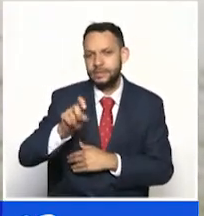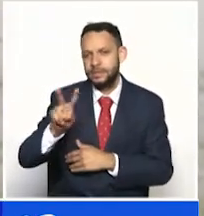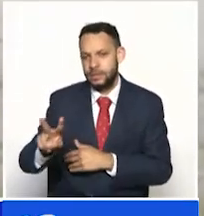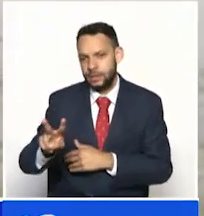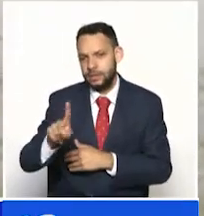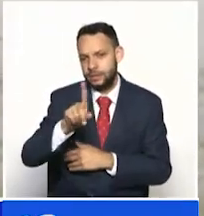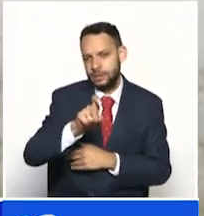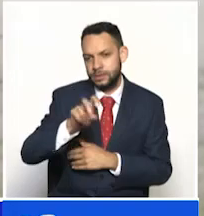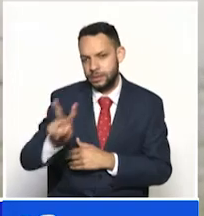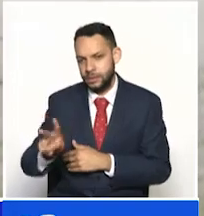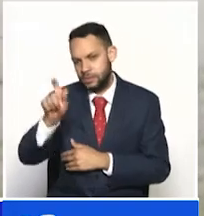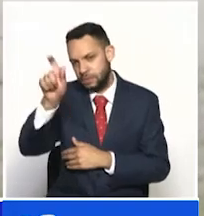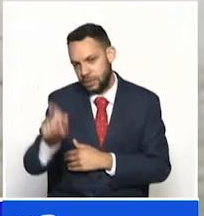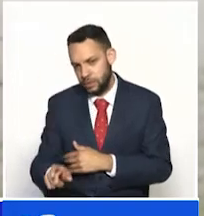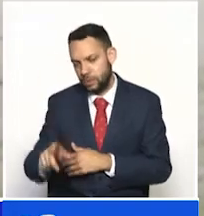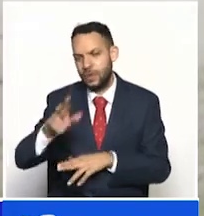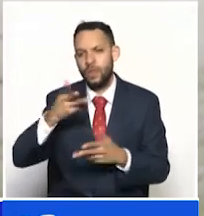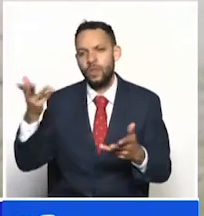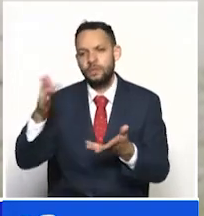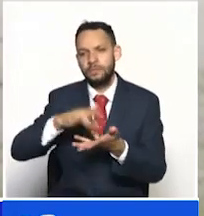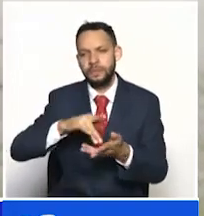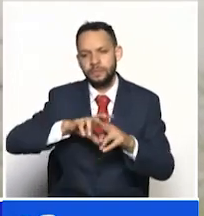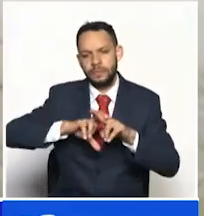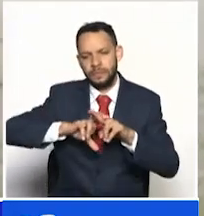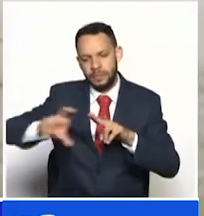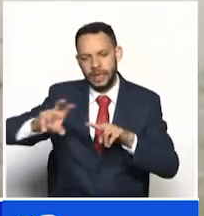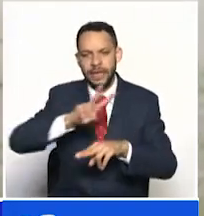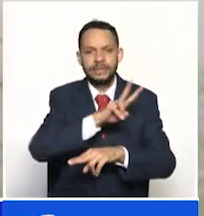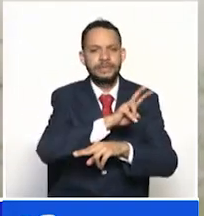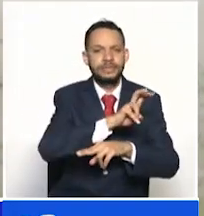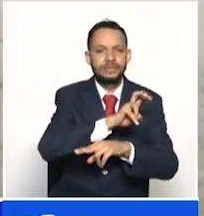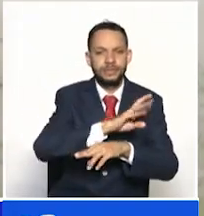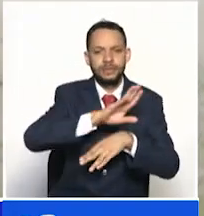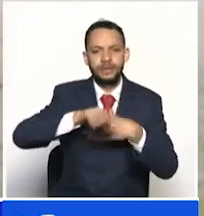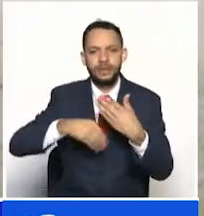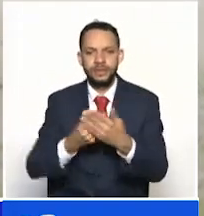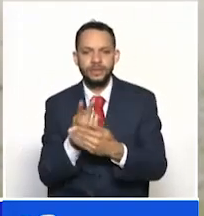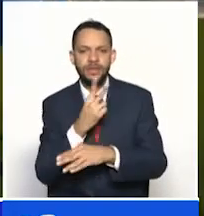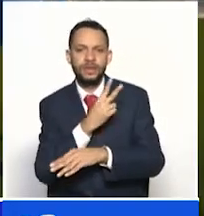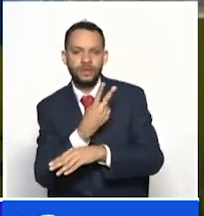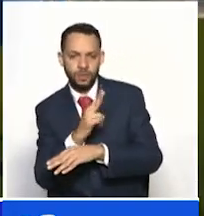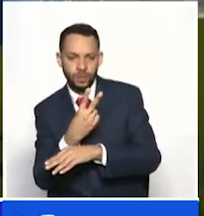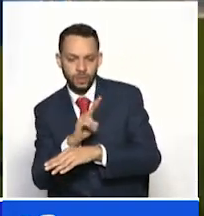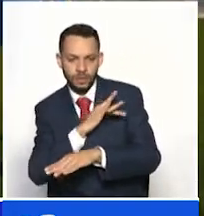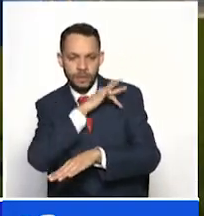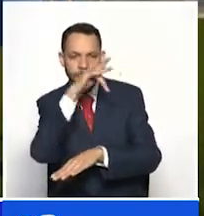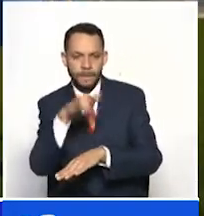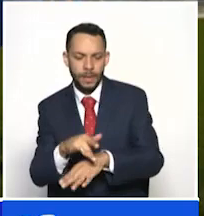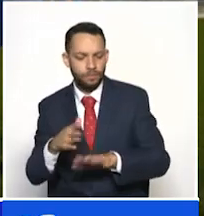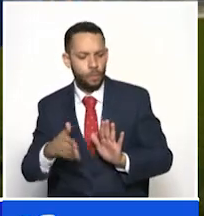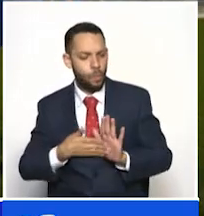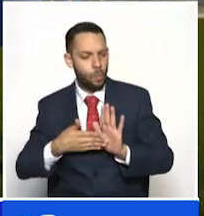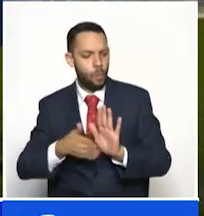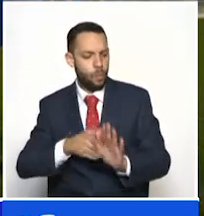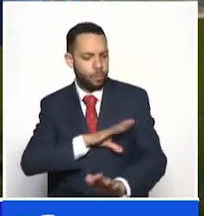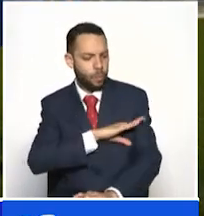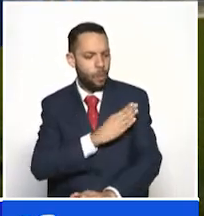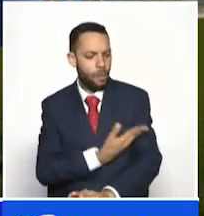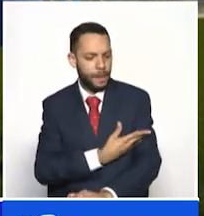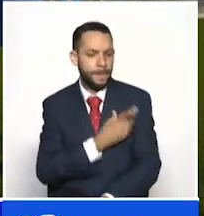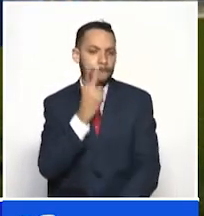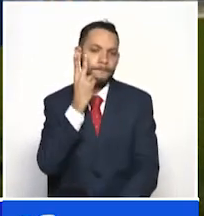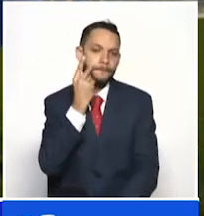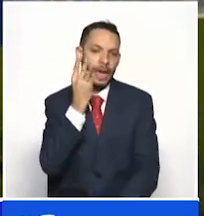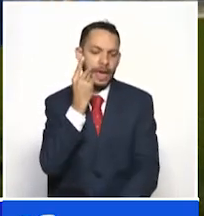en Manizales estaremos allí del 7 al 12 representando a Pereira y muy orgullosos de llevar los colores de